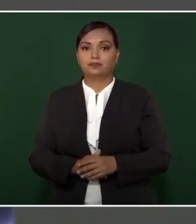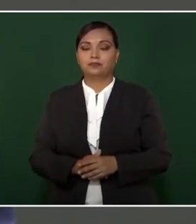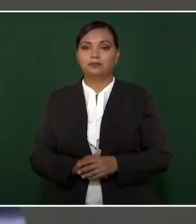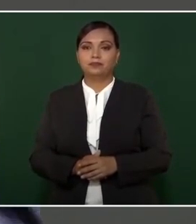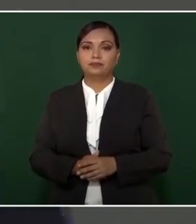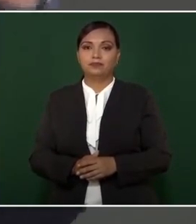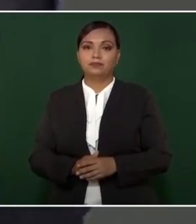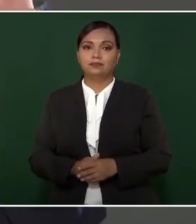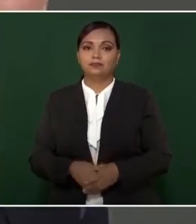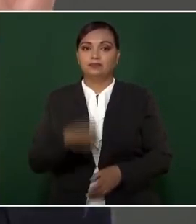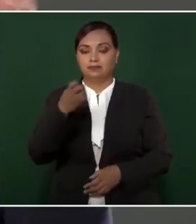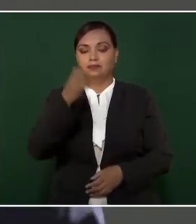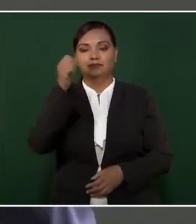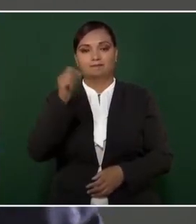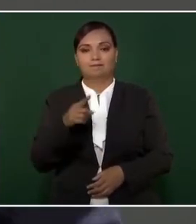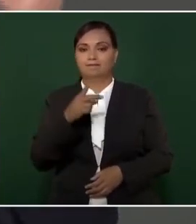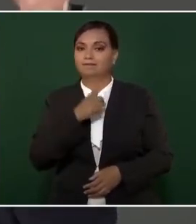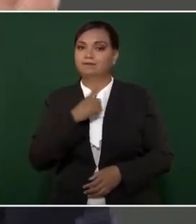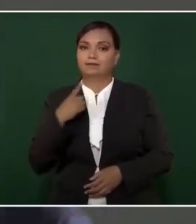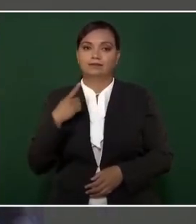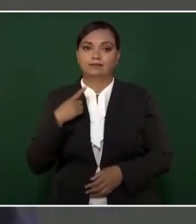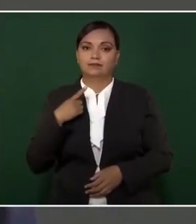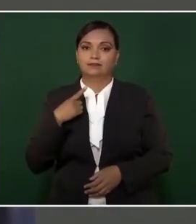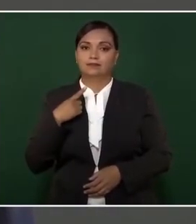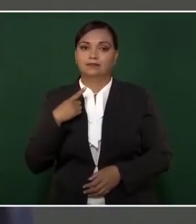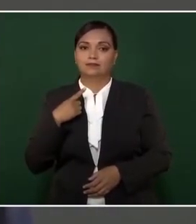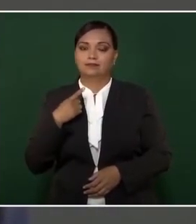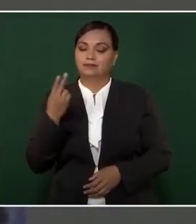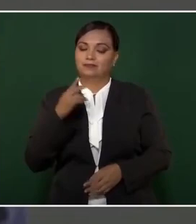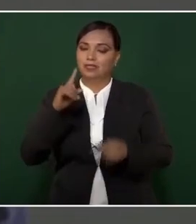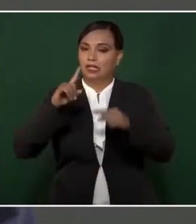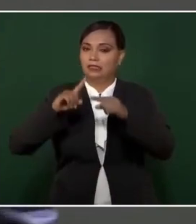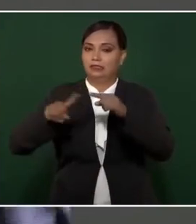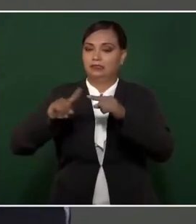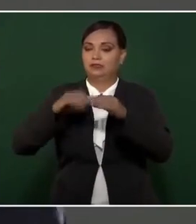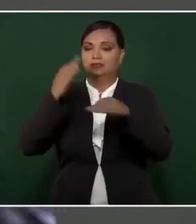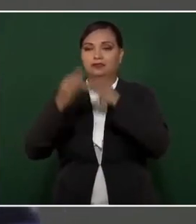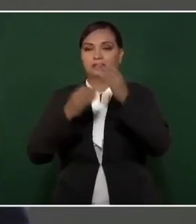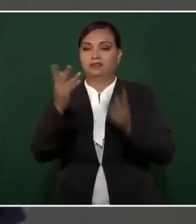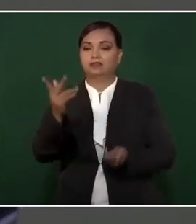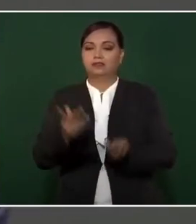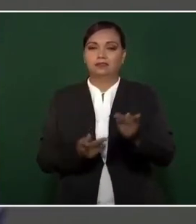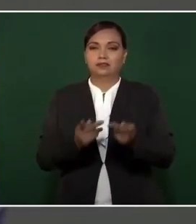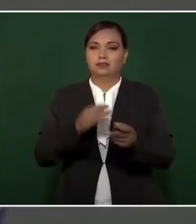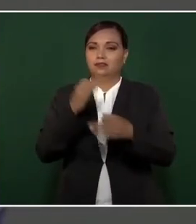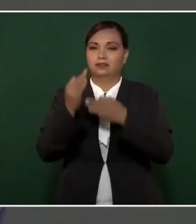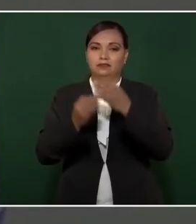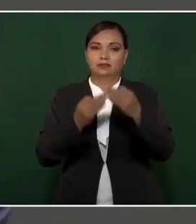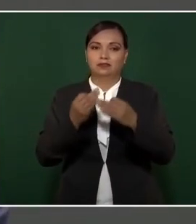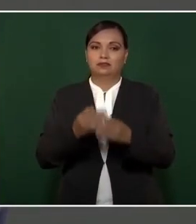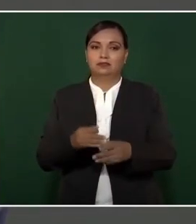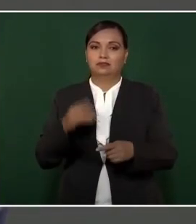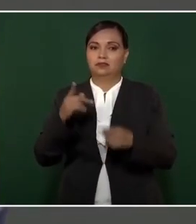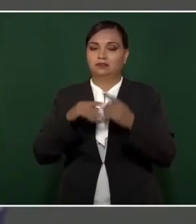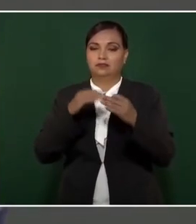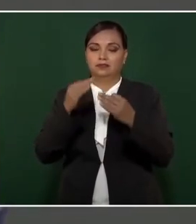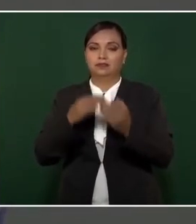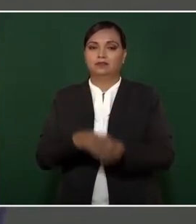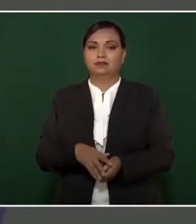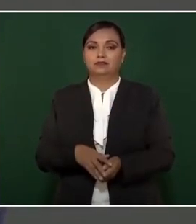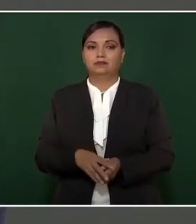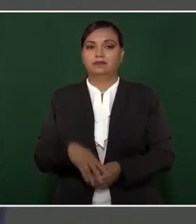esto también tiene que desaparecer. Todas esas prácticas completamente